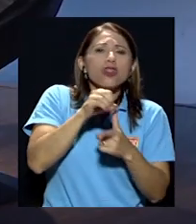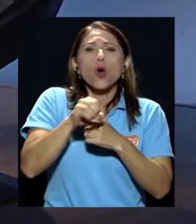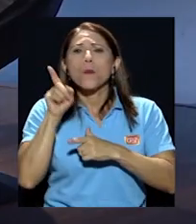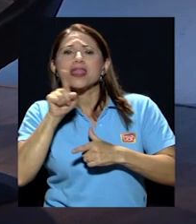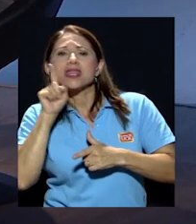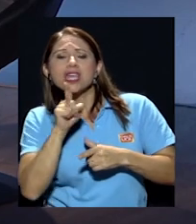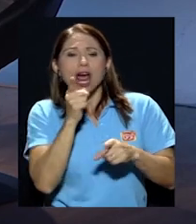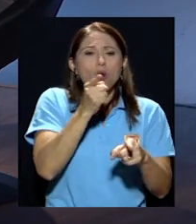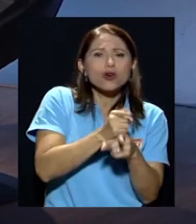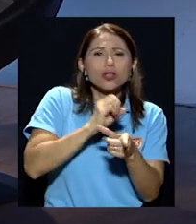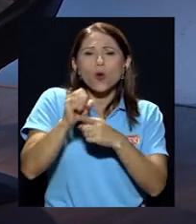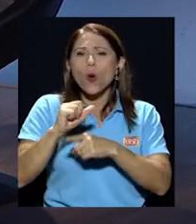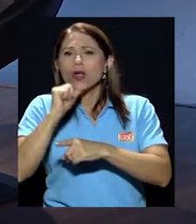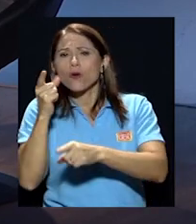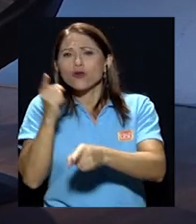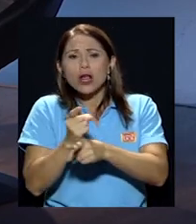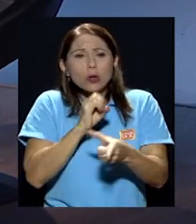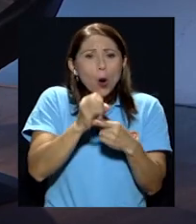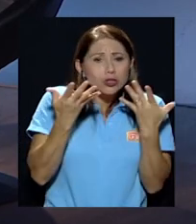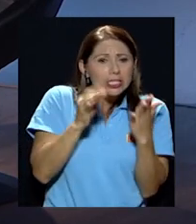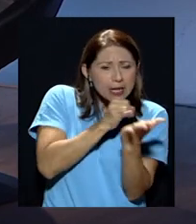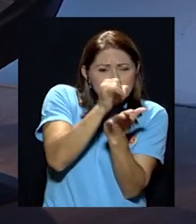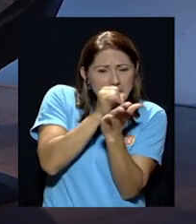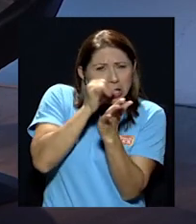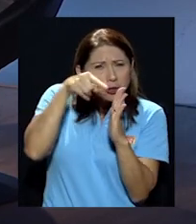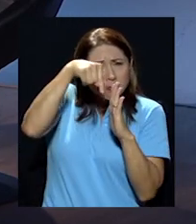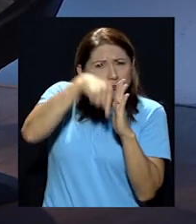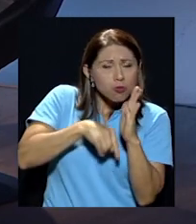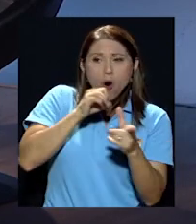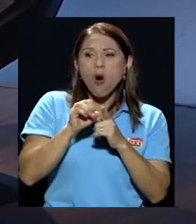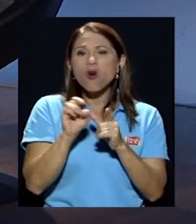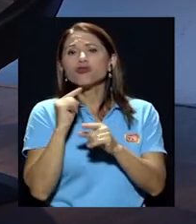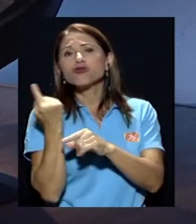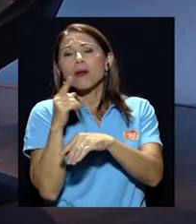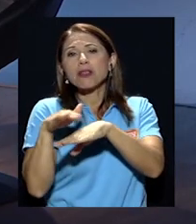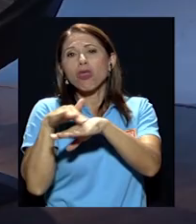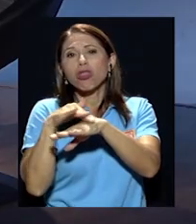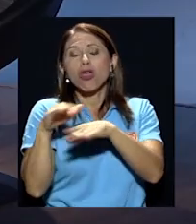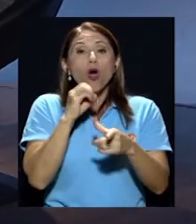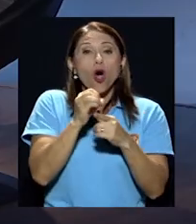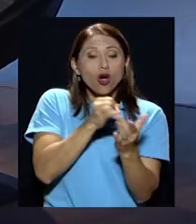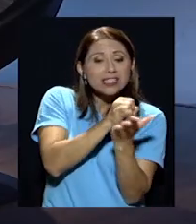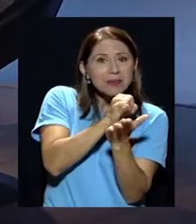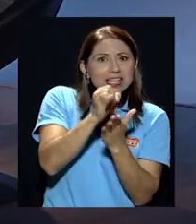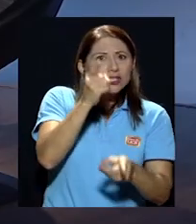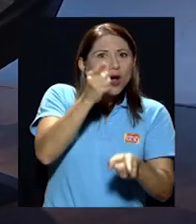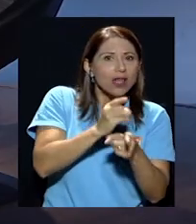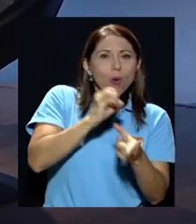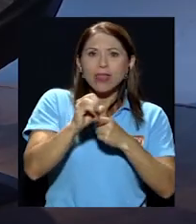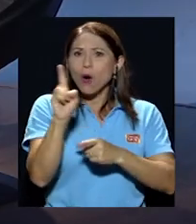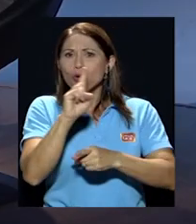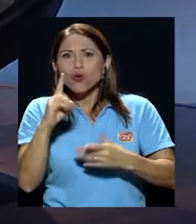incorrecto, si la investigación se había profundizado o si no, si la investigación que se estaba haciendo era la adecuada o no?